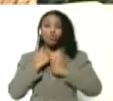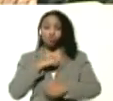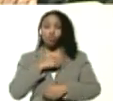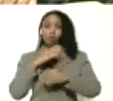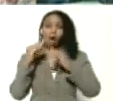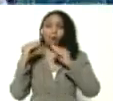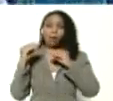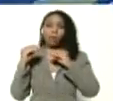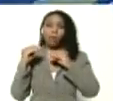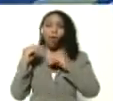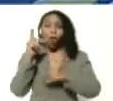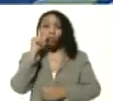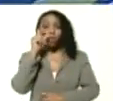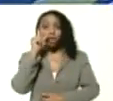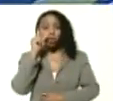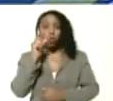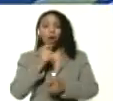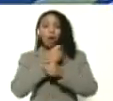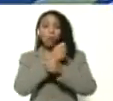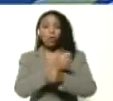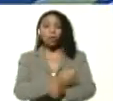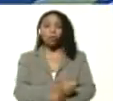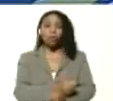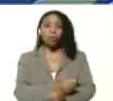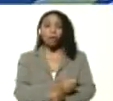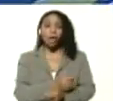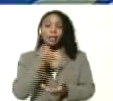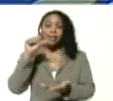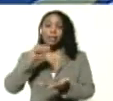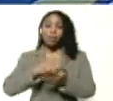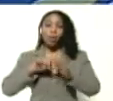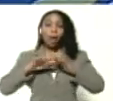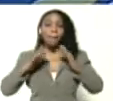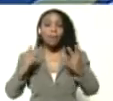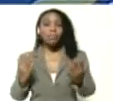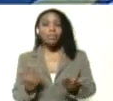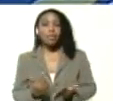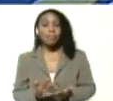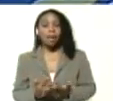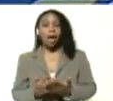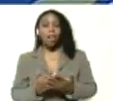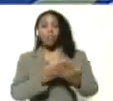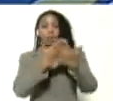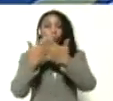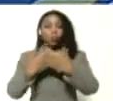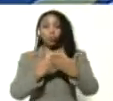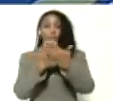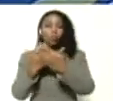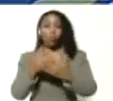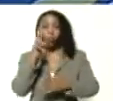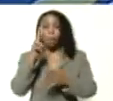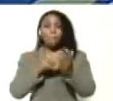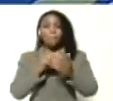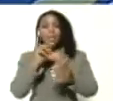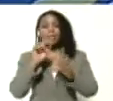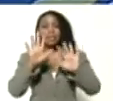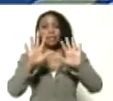los muchachos que se gradúan, en medio de la pandemia, del curso escolar 2019-2020,